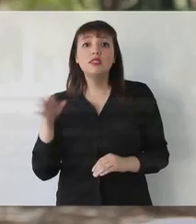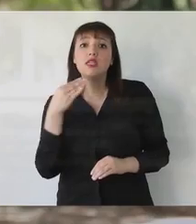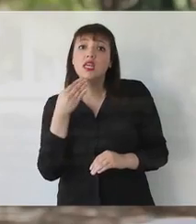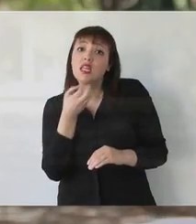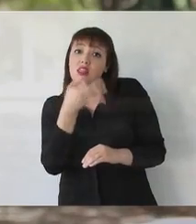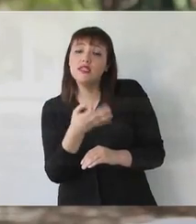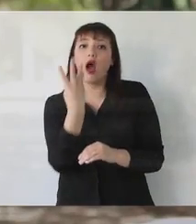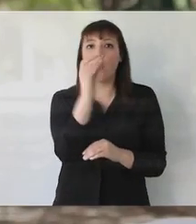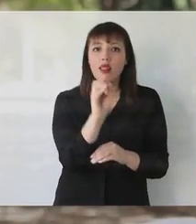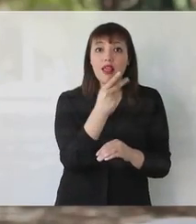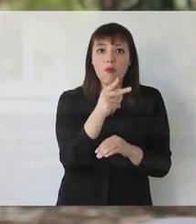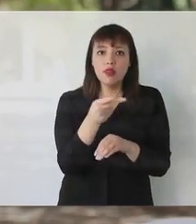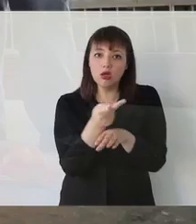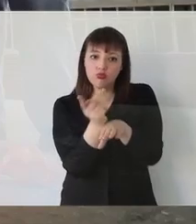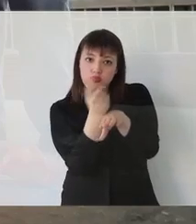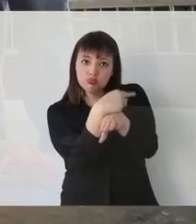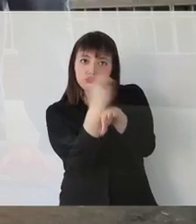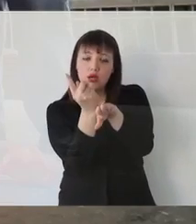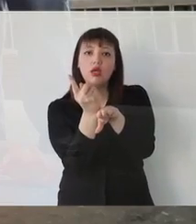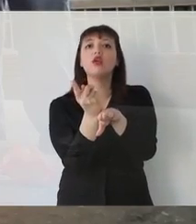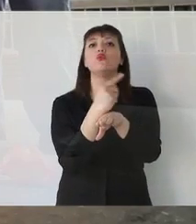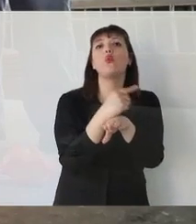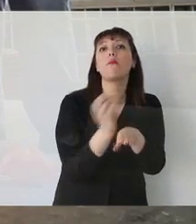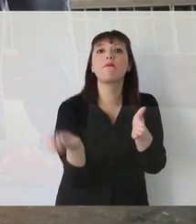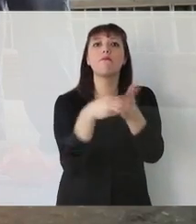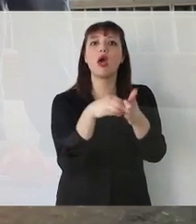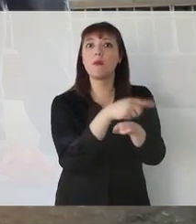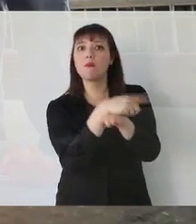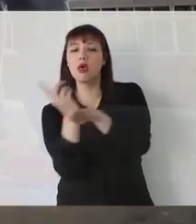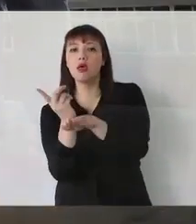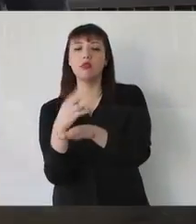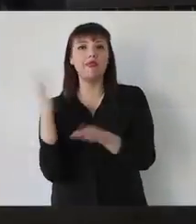dicen a 40 y tú vas a 60, lo más probable es que ocurra algo terrible.